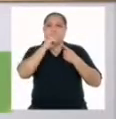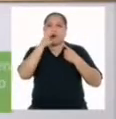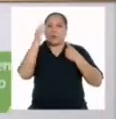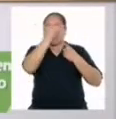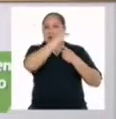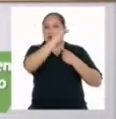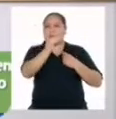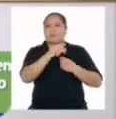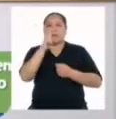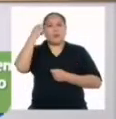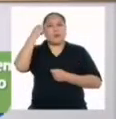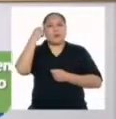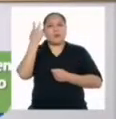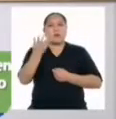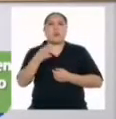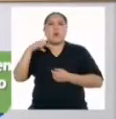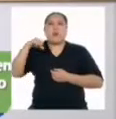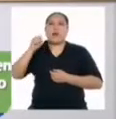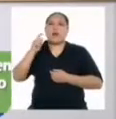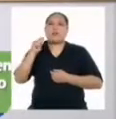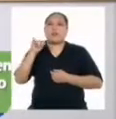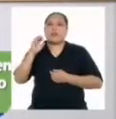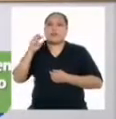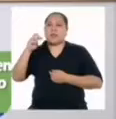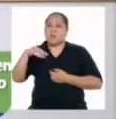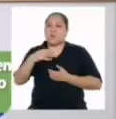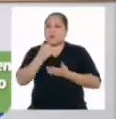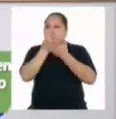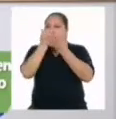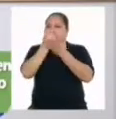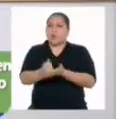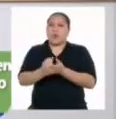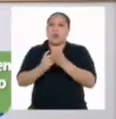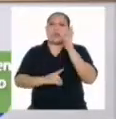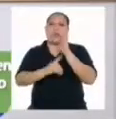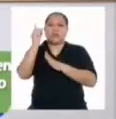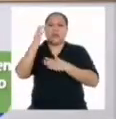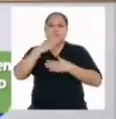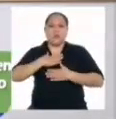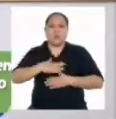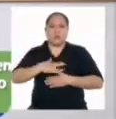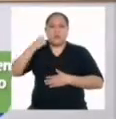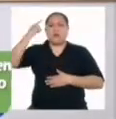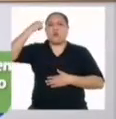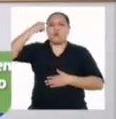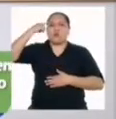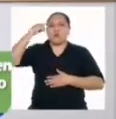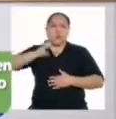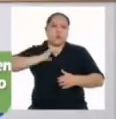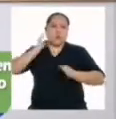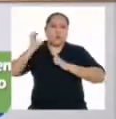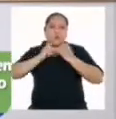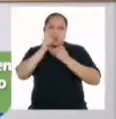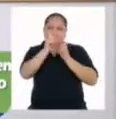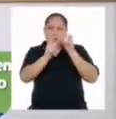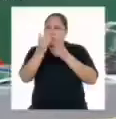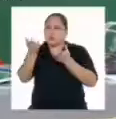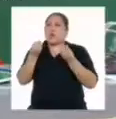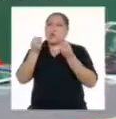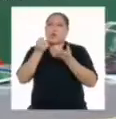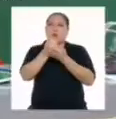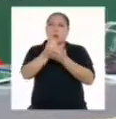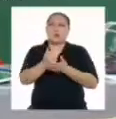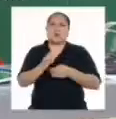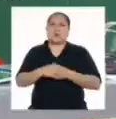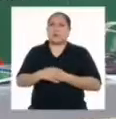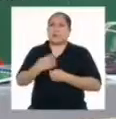párrafo. ¿Cómo creen que los pasatiempos pueden ayudar en el desarrollo físico, cognitivo y emocional de las personas?